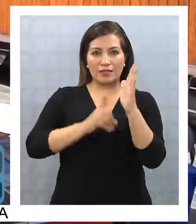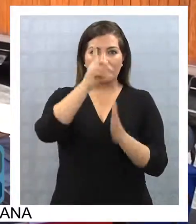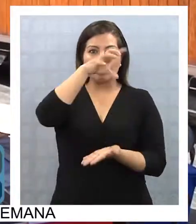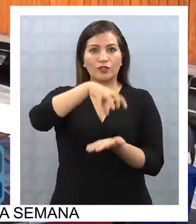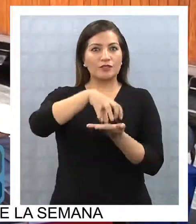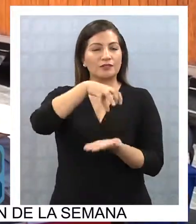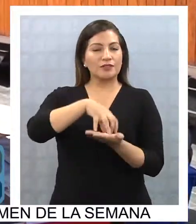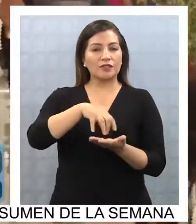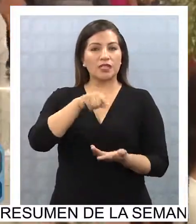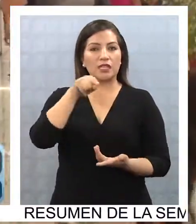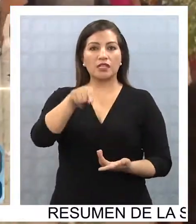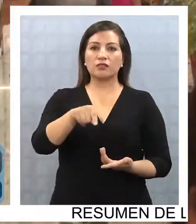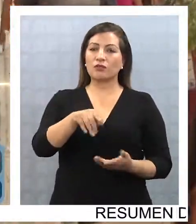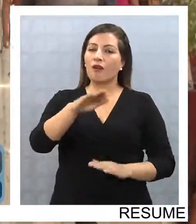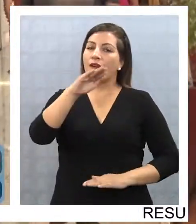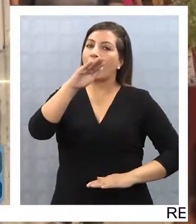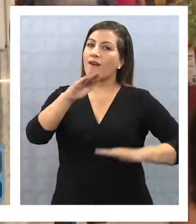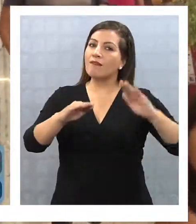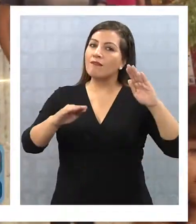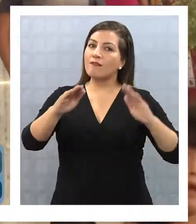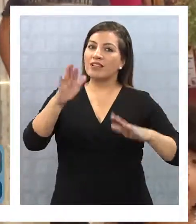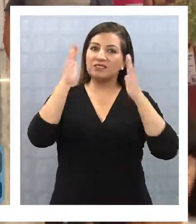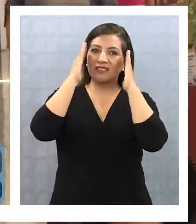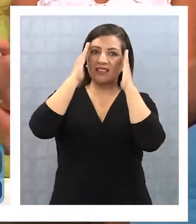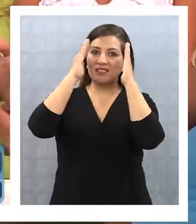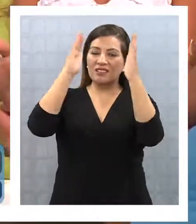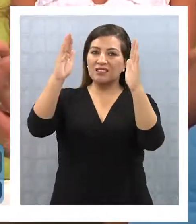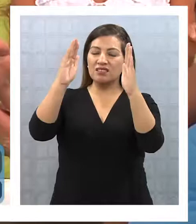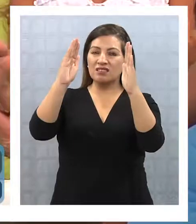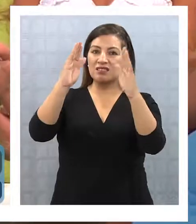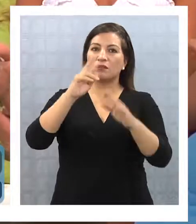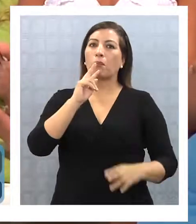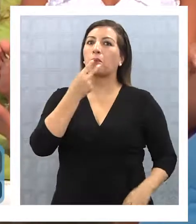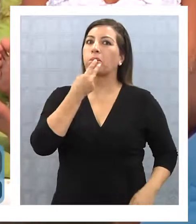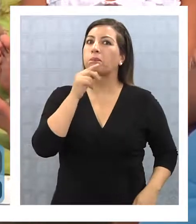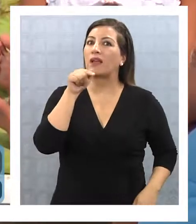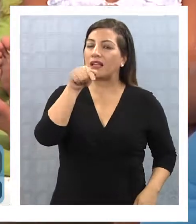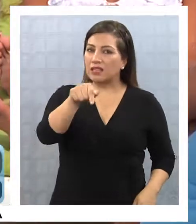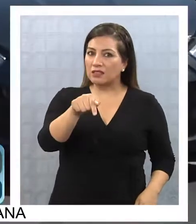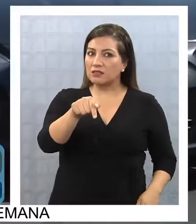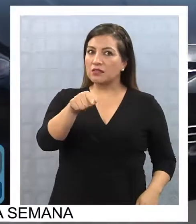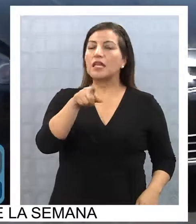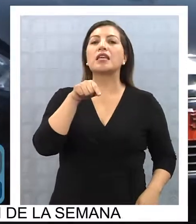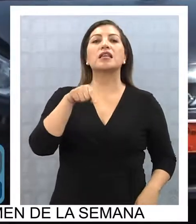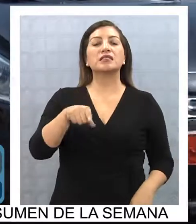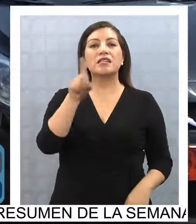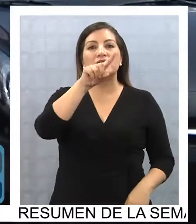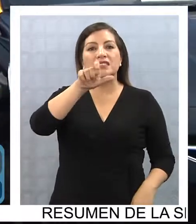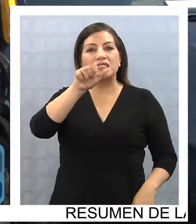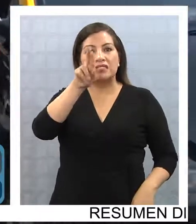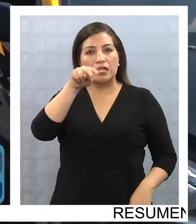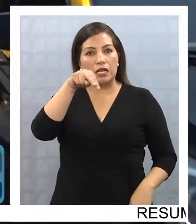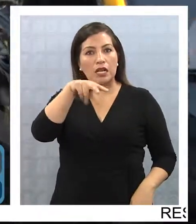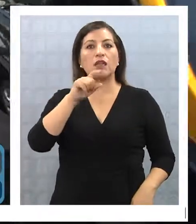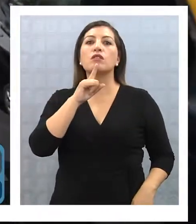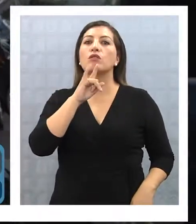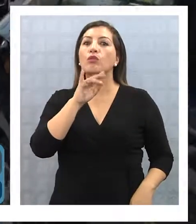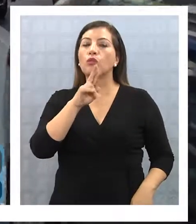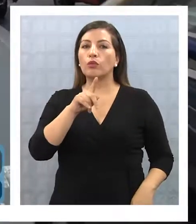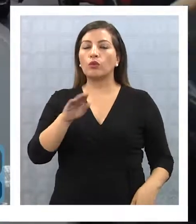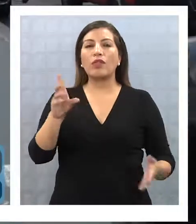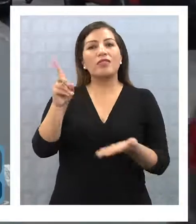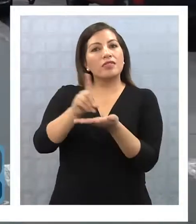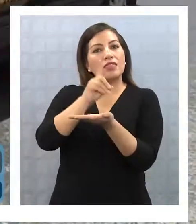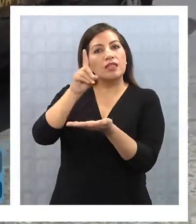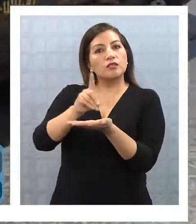desarrollo regional, es precaria la atención bilingüe. Un grano de arena espera aportar Cernatur con la entrega